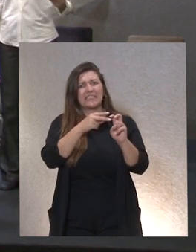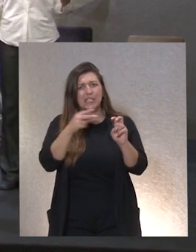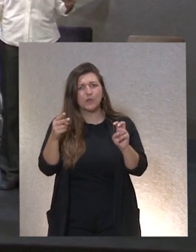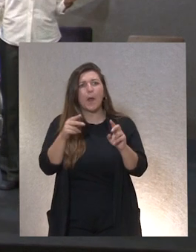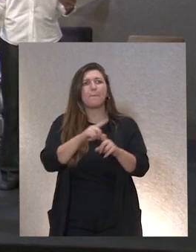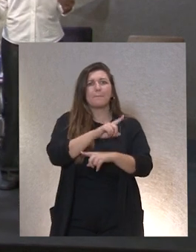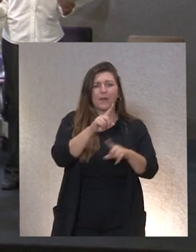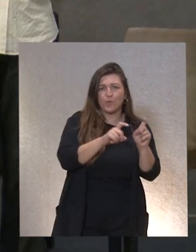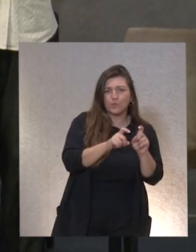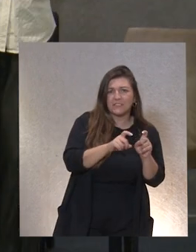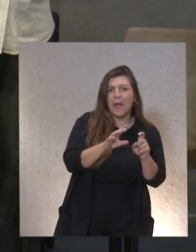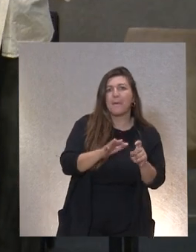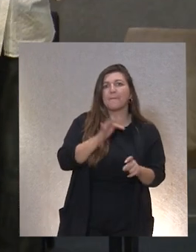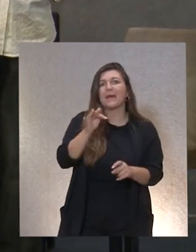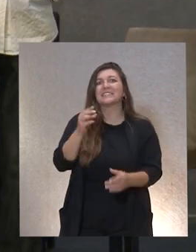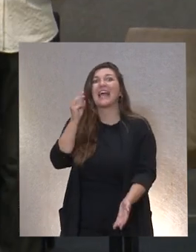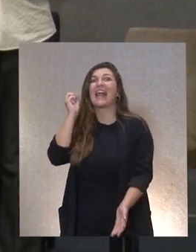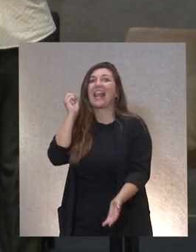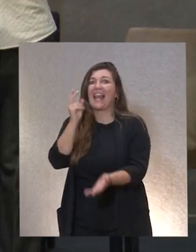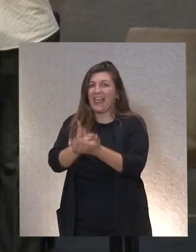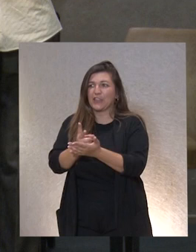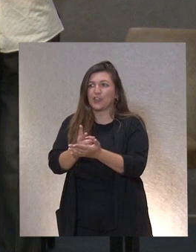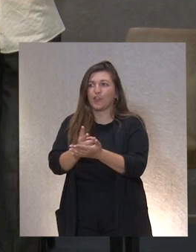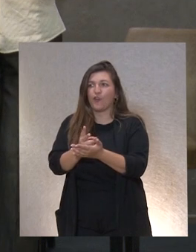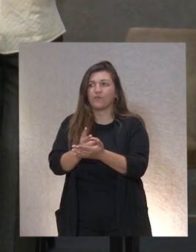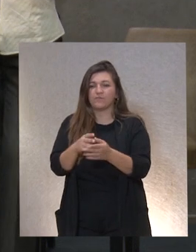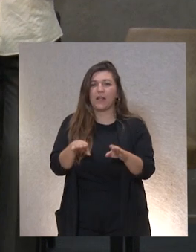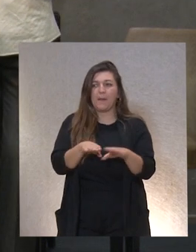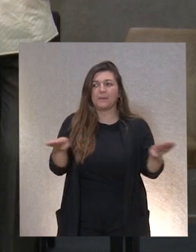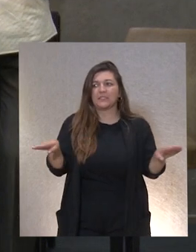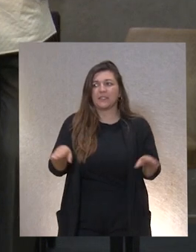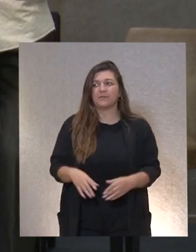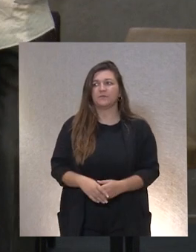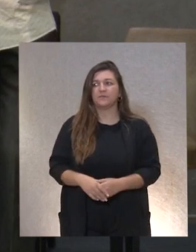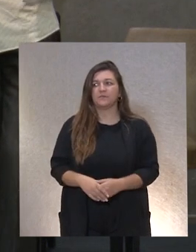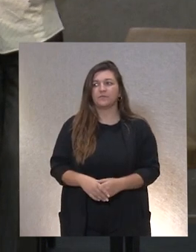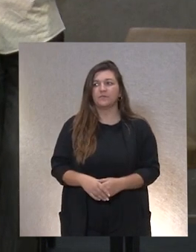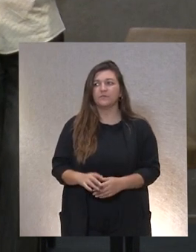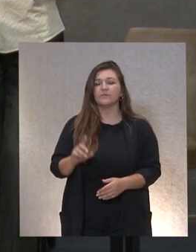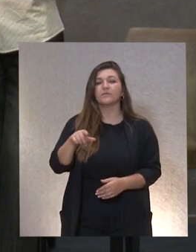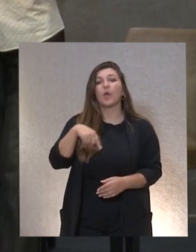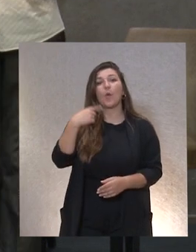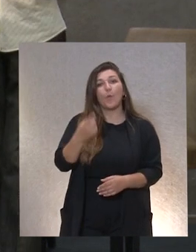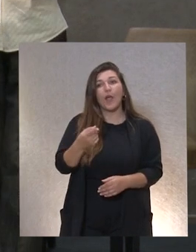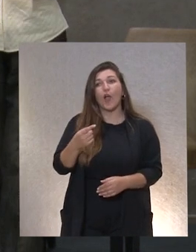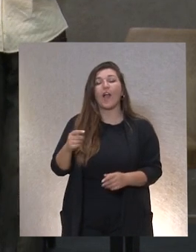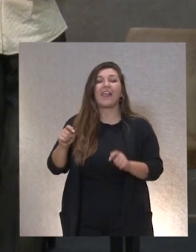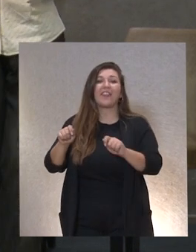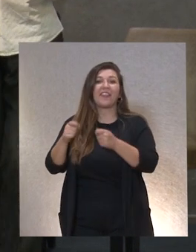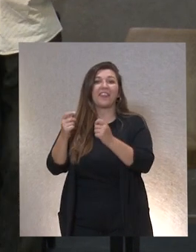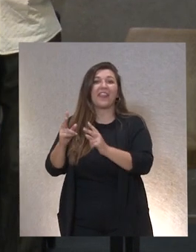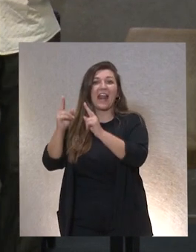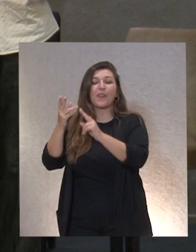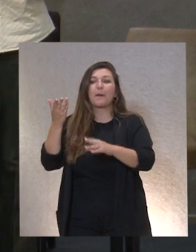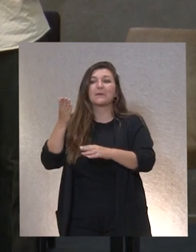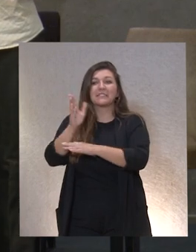pregunta, es también un reto sobre la mesa. Y luego se cerrará el encuentro con la presentación